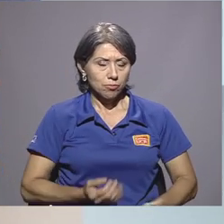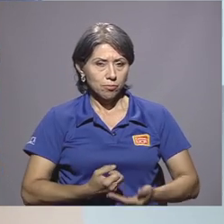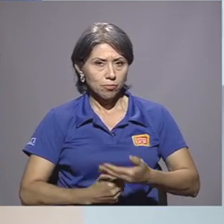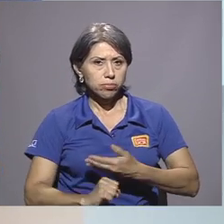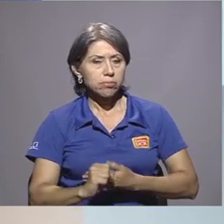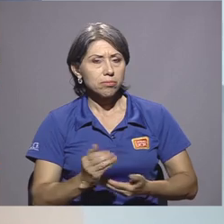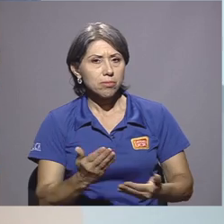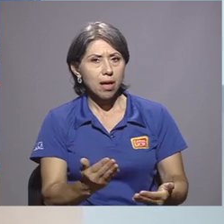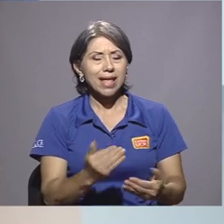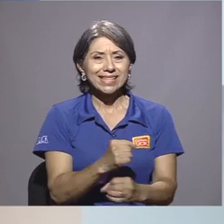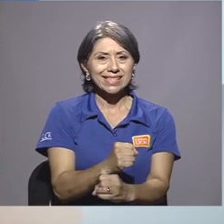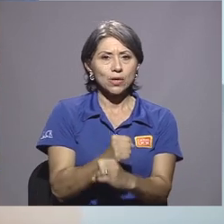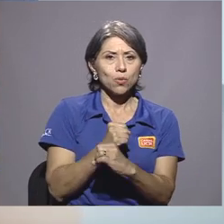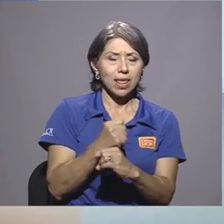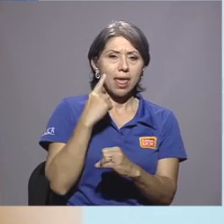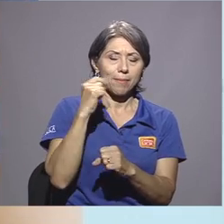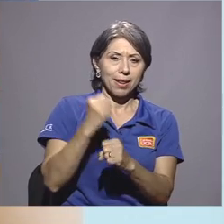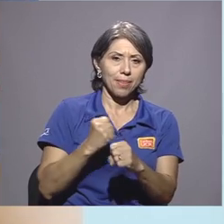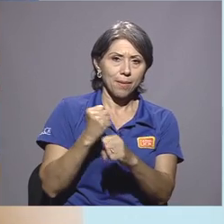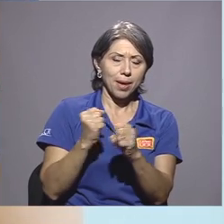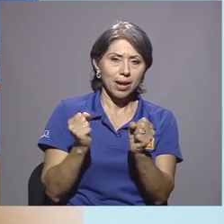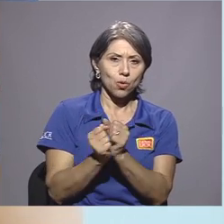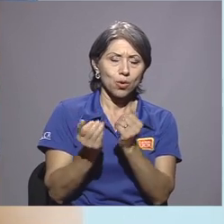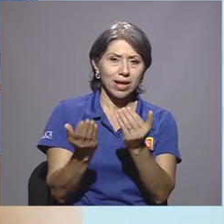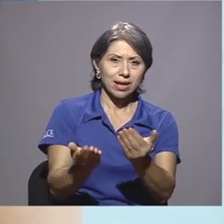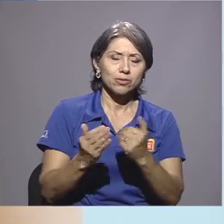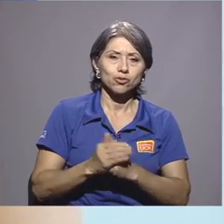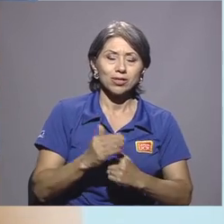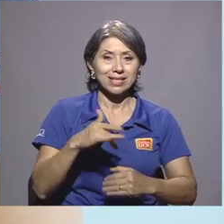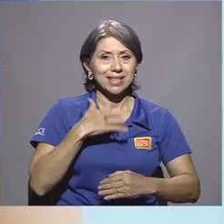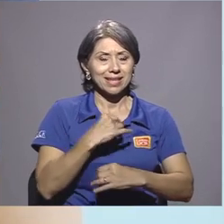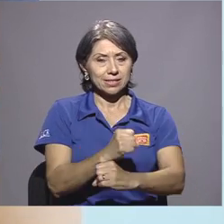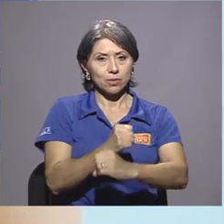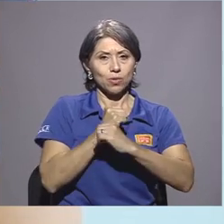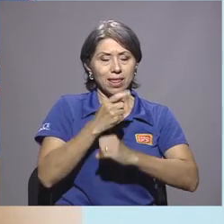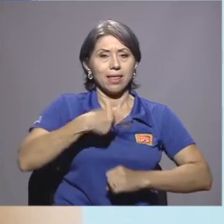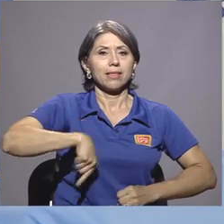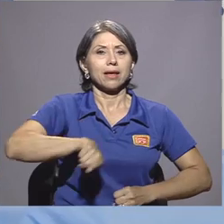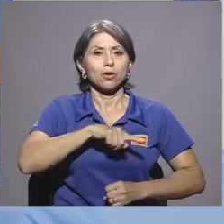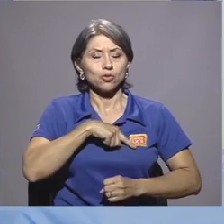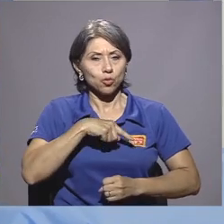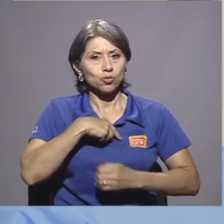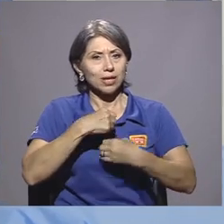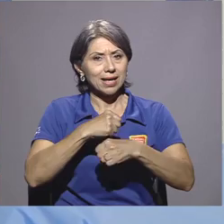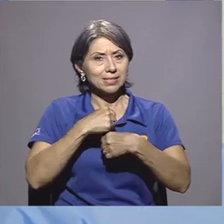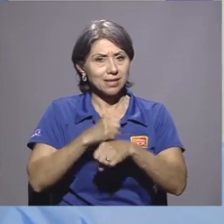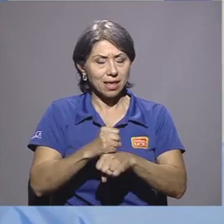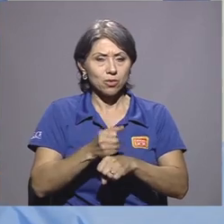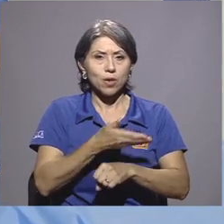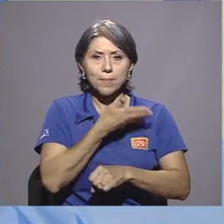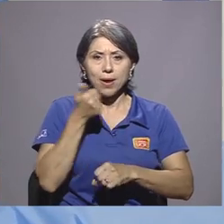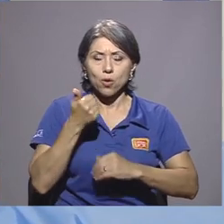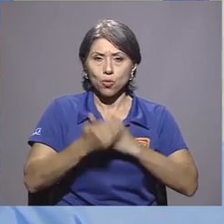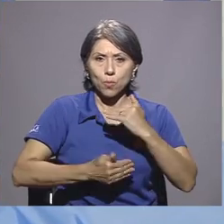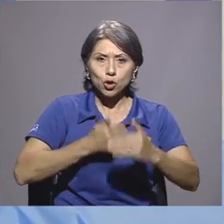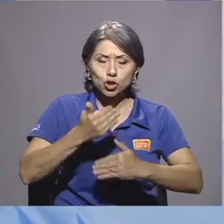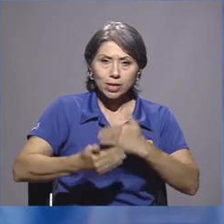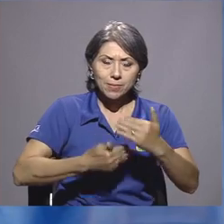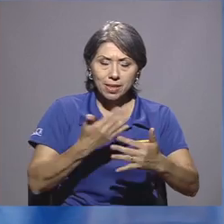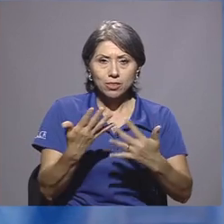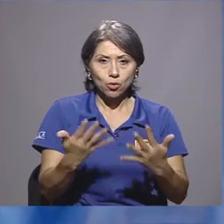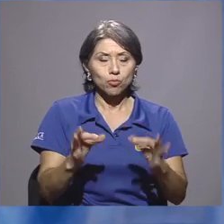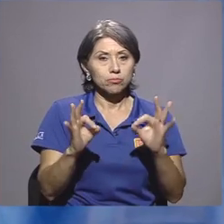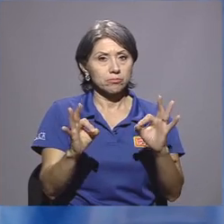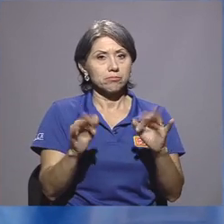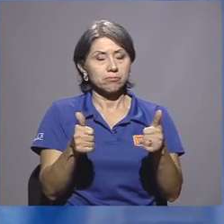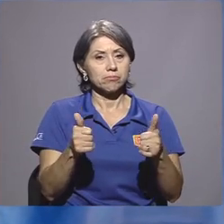estar trabajando con ellos, verdad, tener la seguridad de que estamos haciendo el mejor procedimiento, verdad.